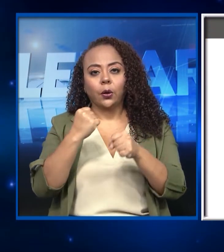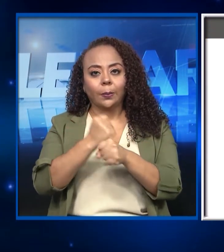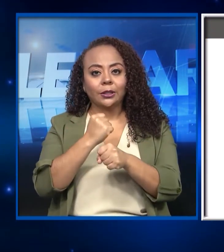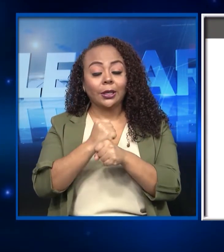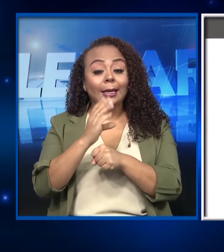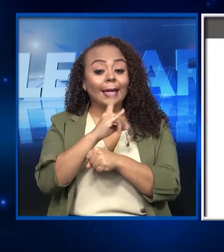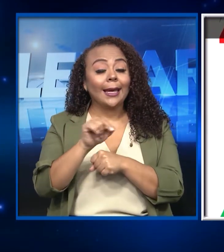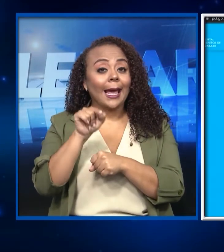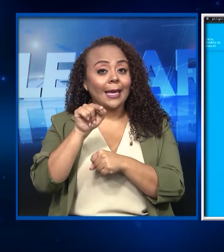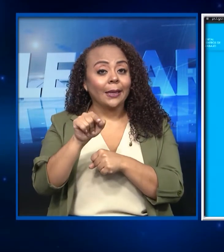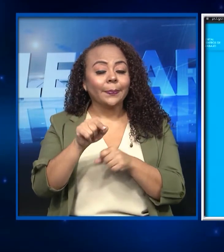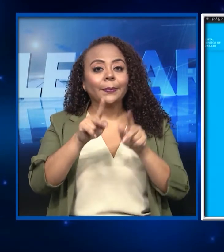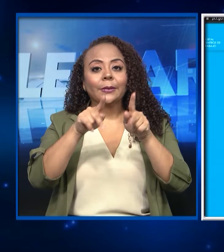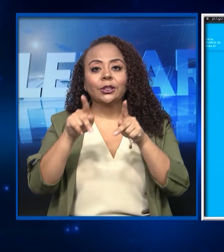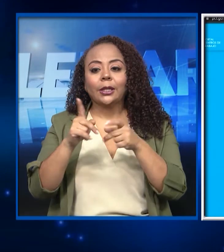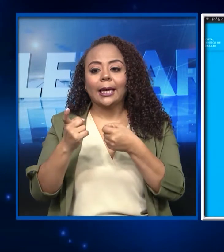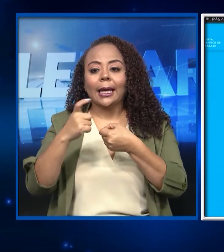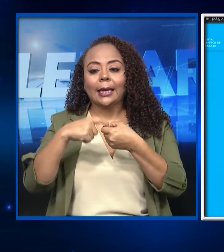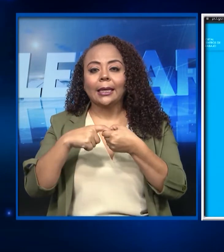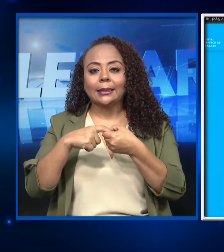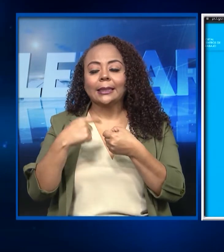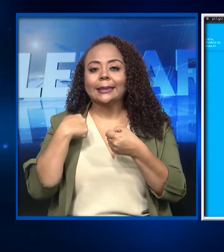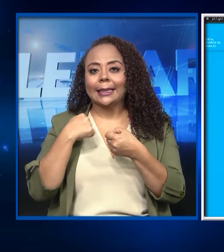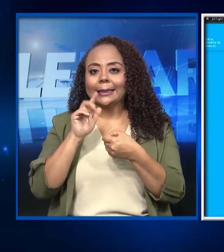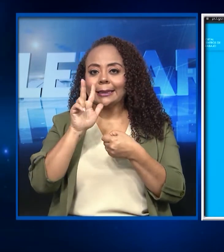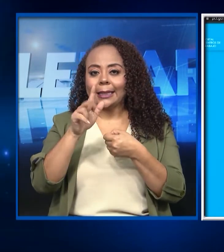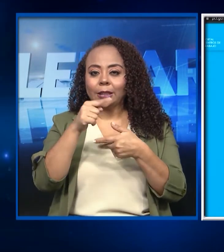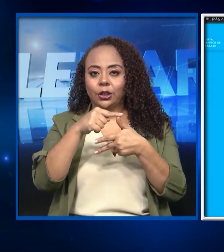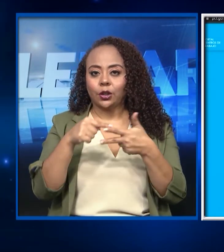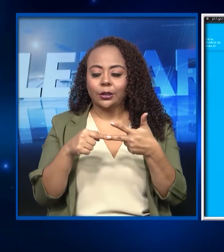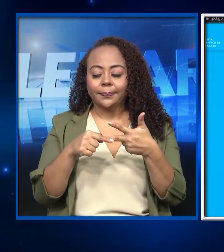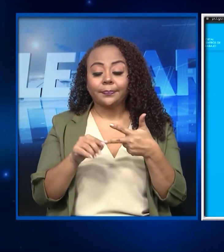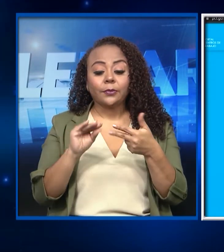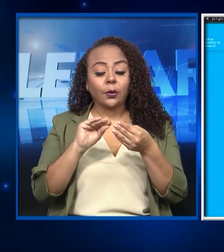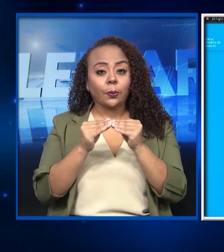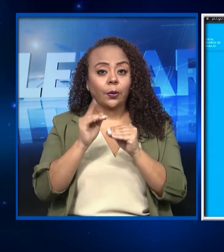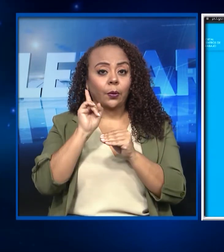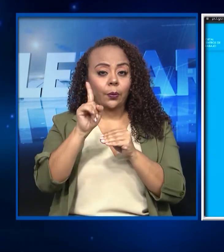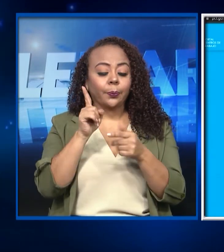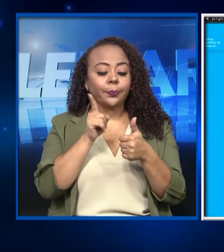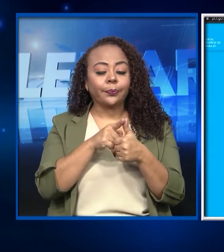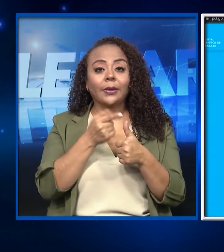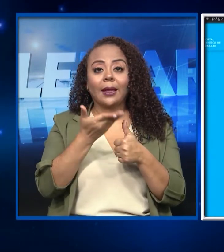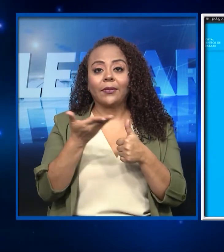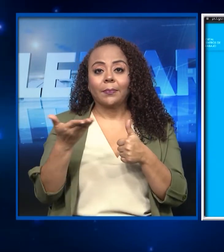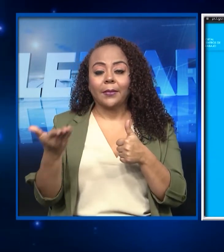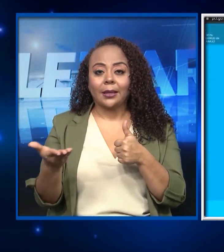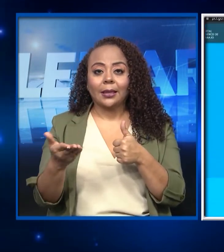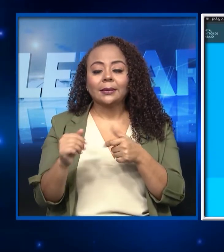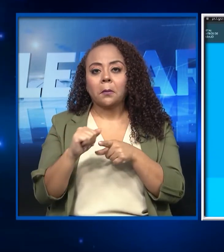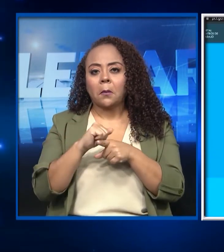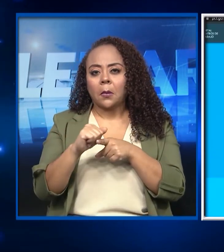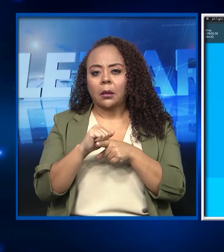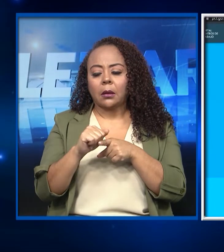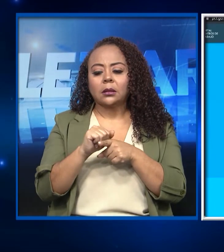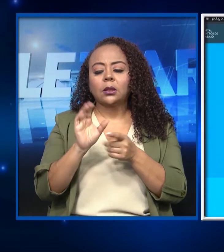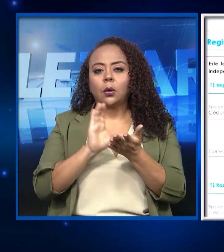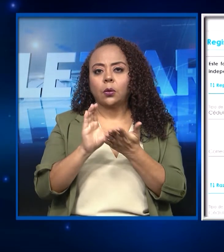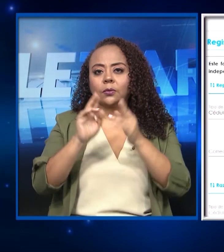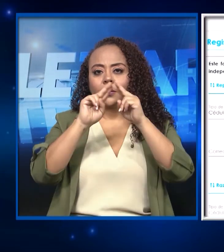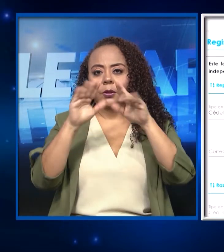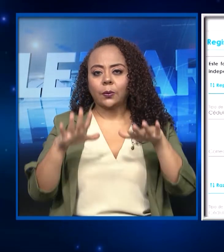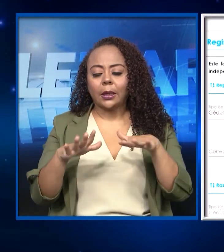Y ahí la persona que ingresa encuentra tres cosas. Número uno, herramientas prácticas, incluyendo cursos virtuales,